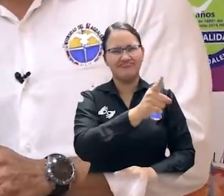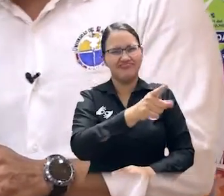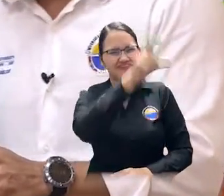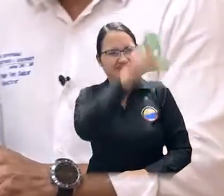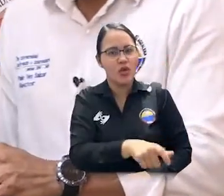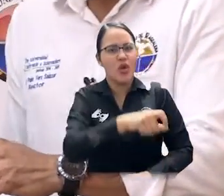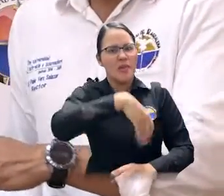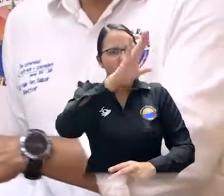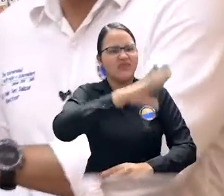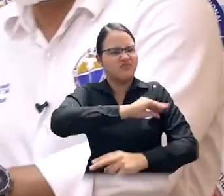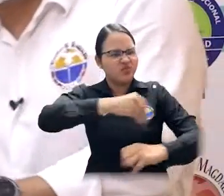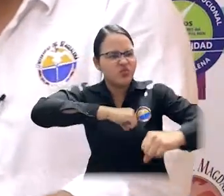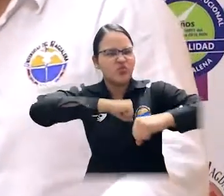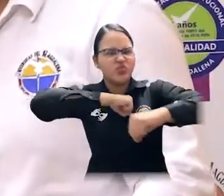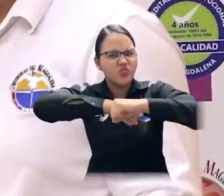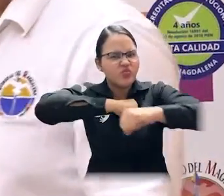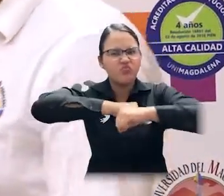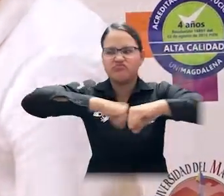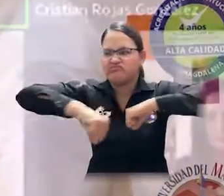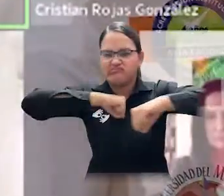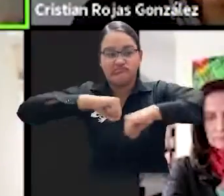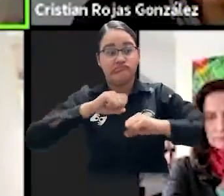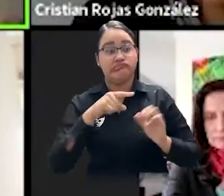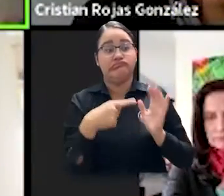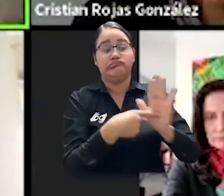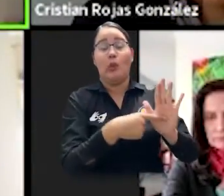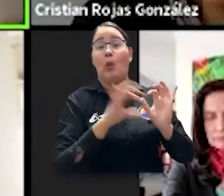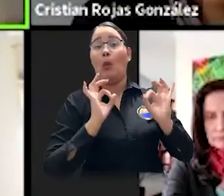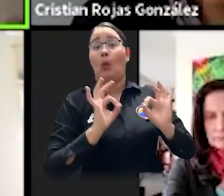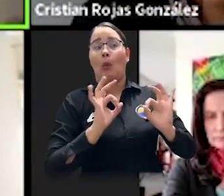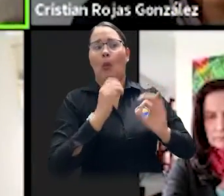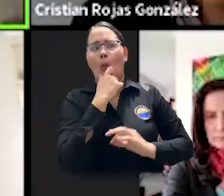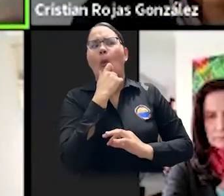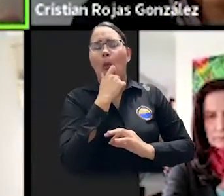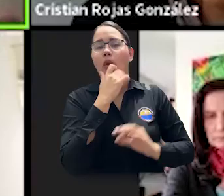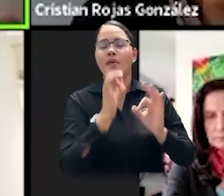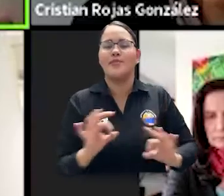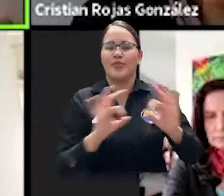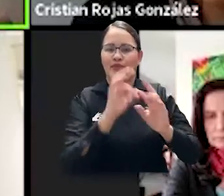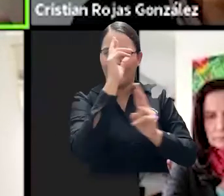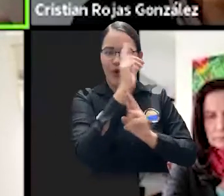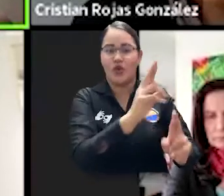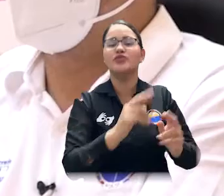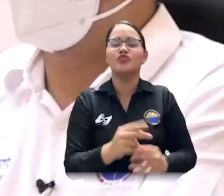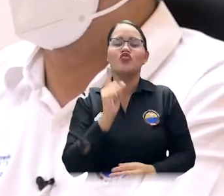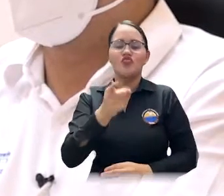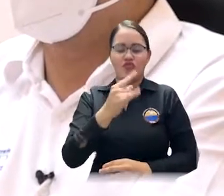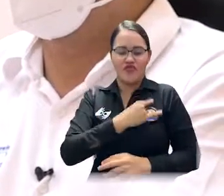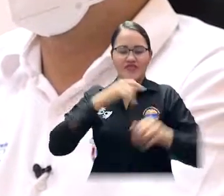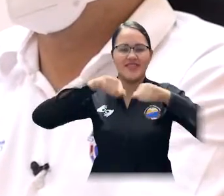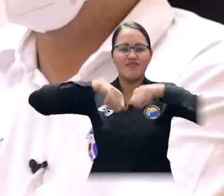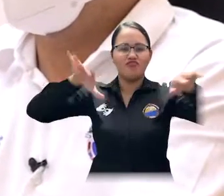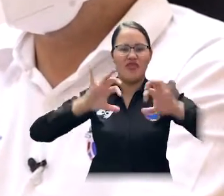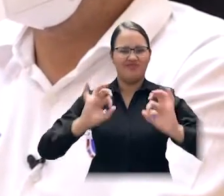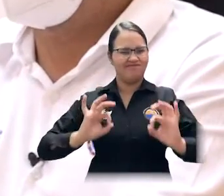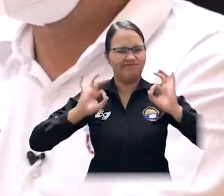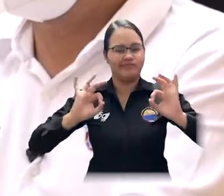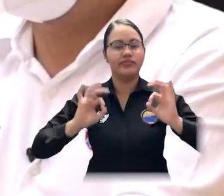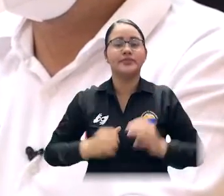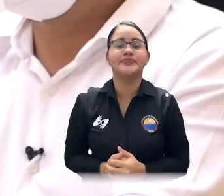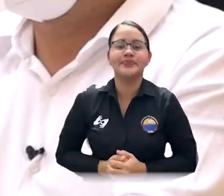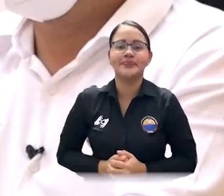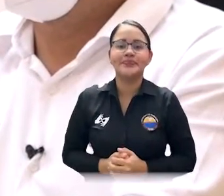Libertad, de su consejo asesor y todas las personas que son miembros hoy de este tanque de acción. Nos queremos unir a la